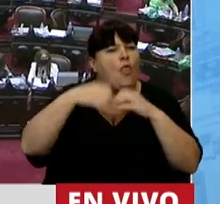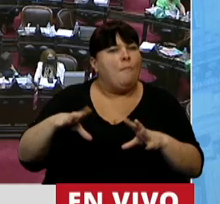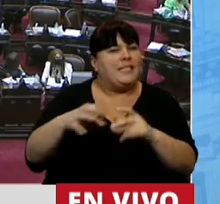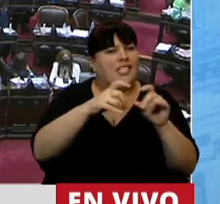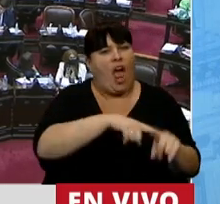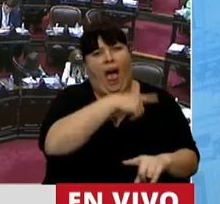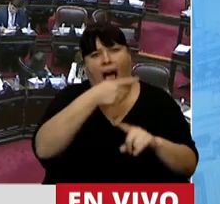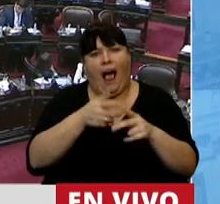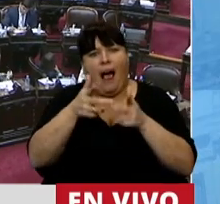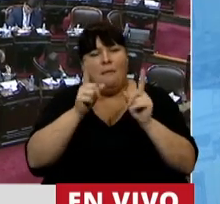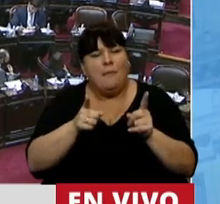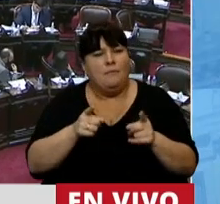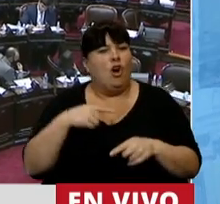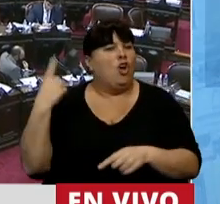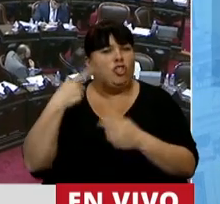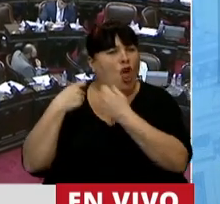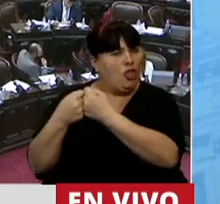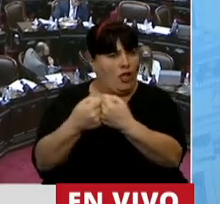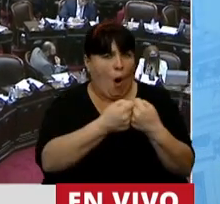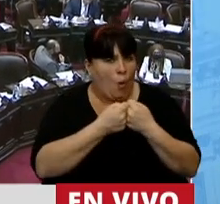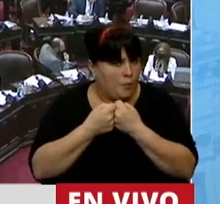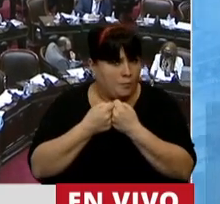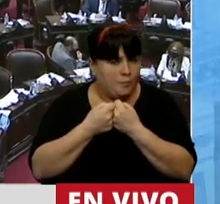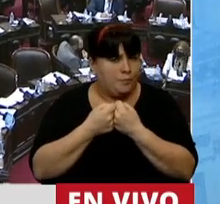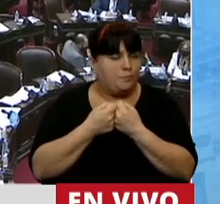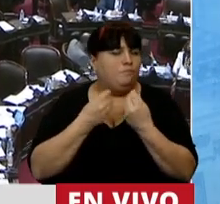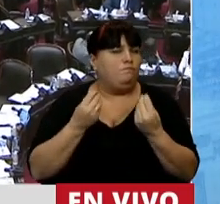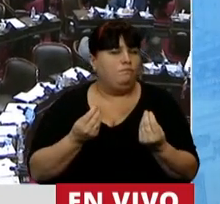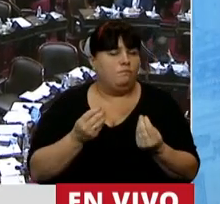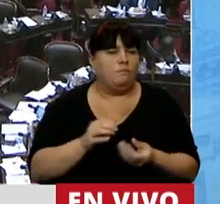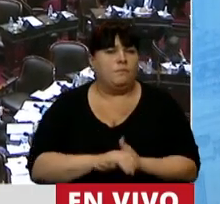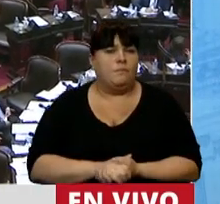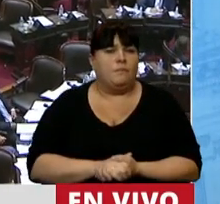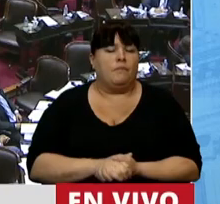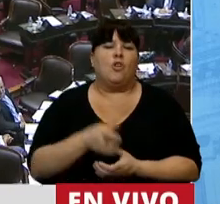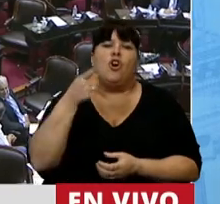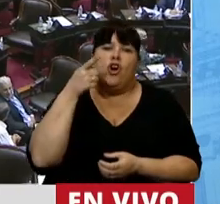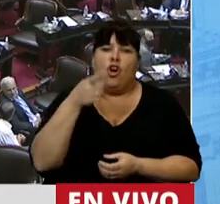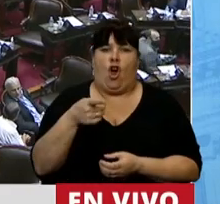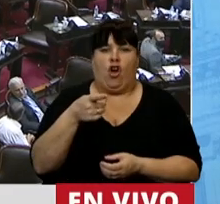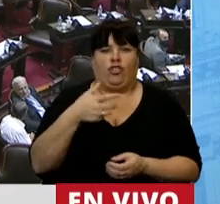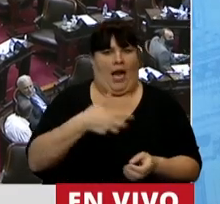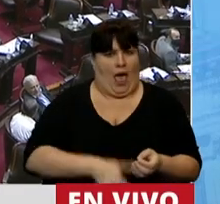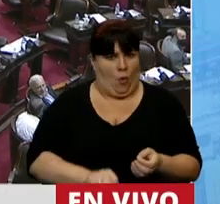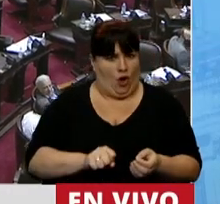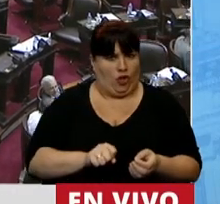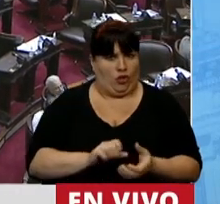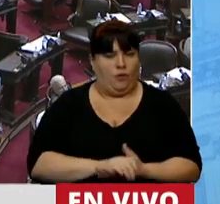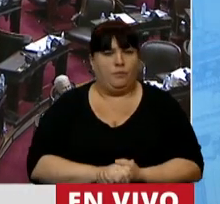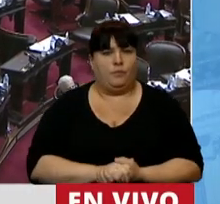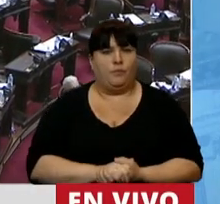inicio de la sesión, donde todos coincidimos en estar en contra del aborto,